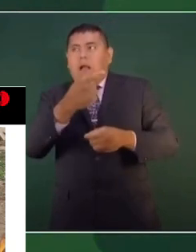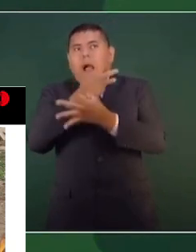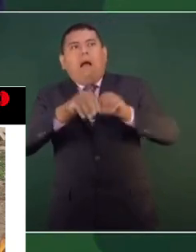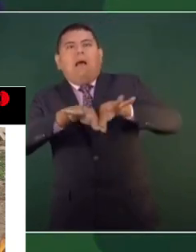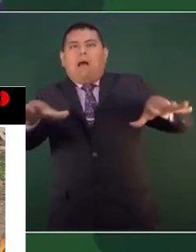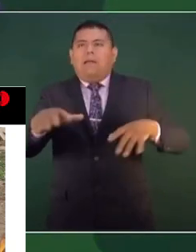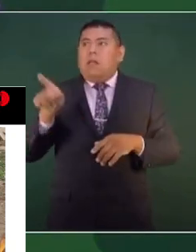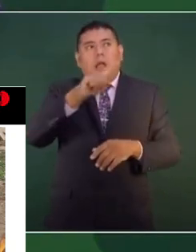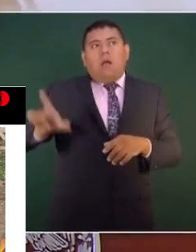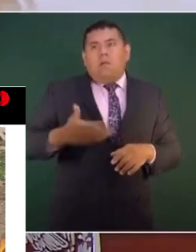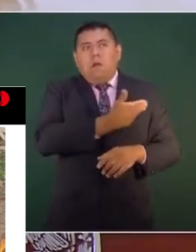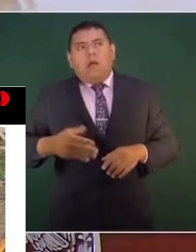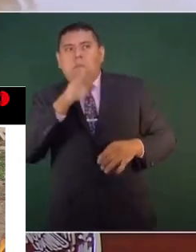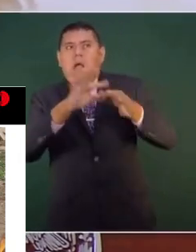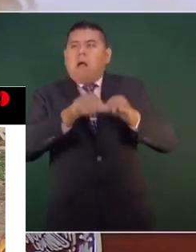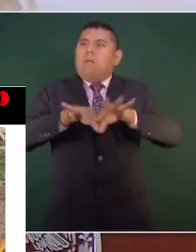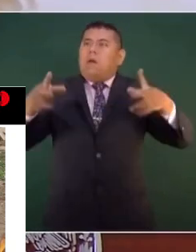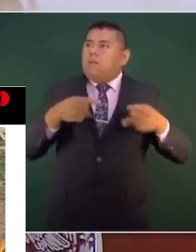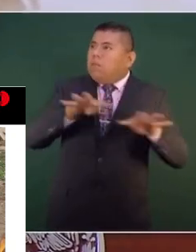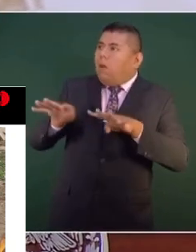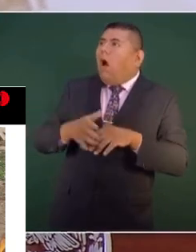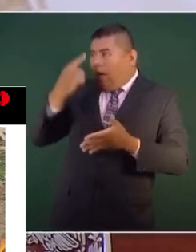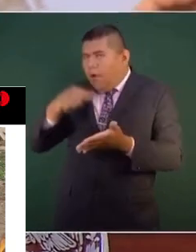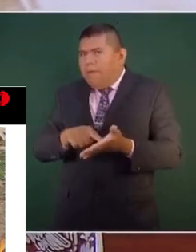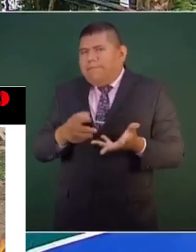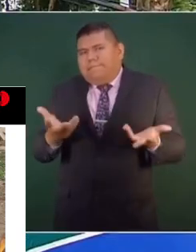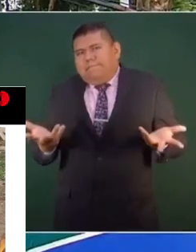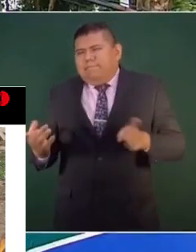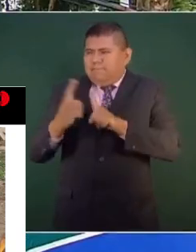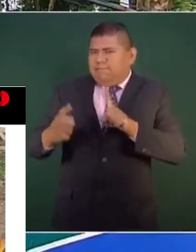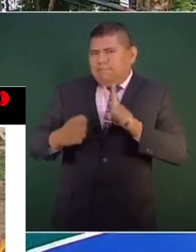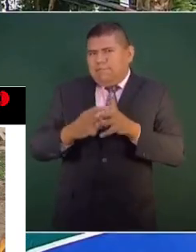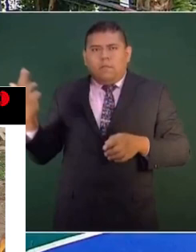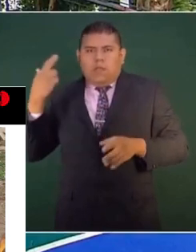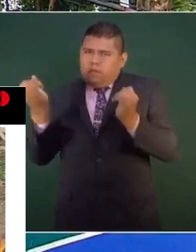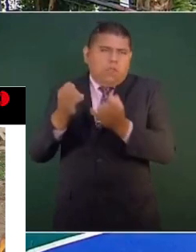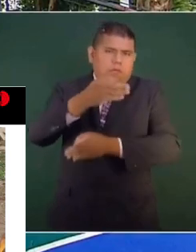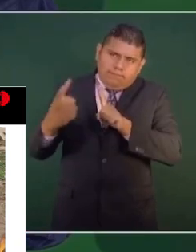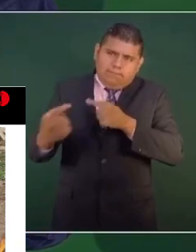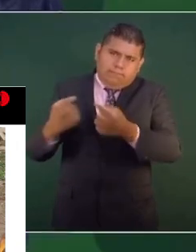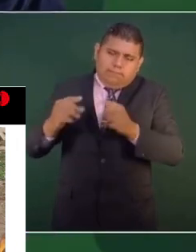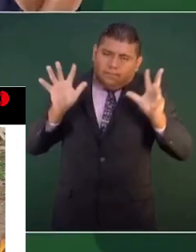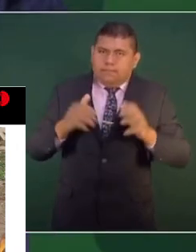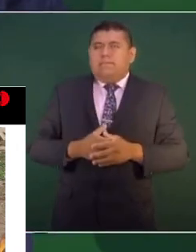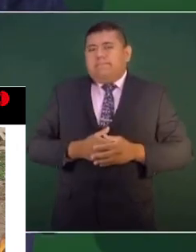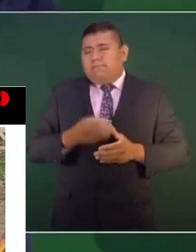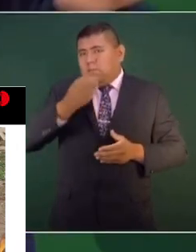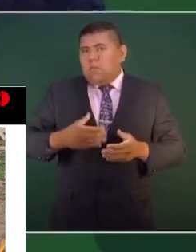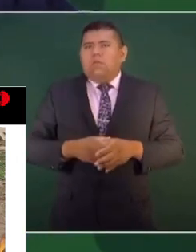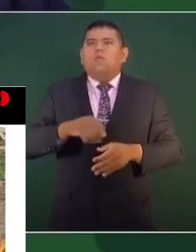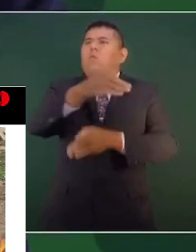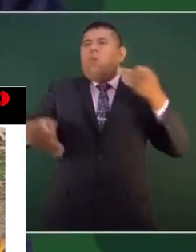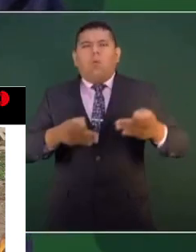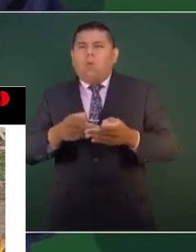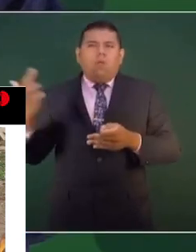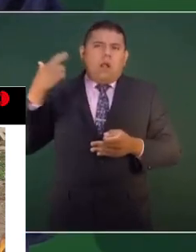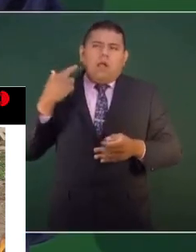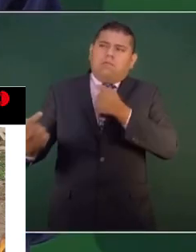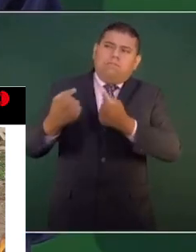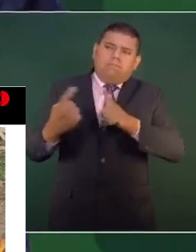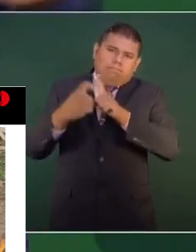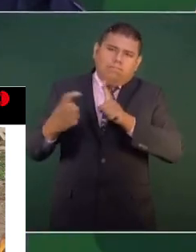Todo lo que hacemos. Menos periódicos y todos en contra. La radio, todos en contra. Todos los conductores de la radio.